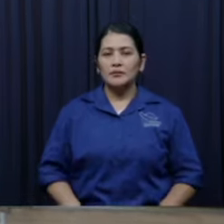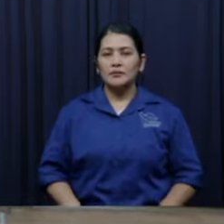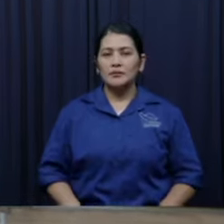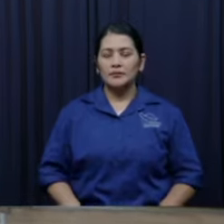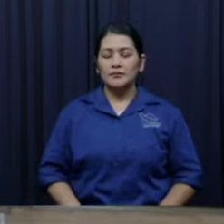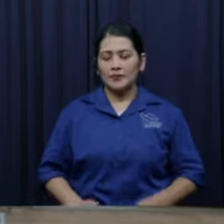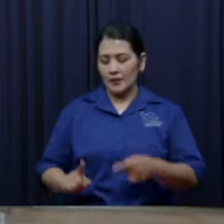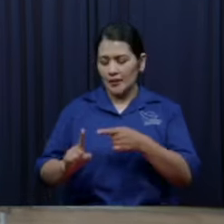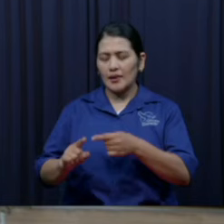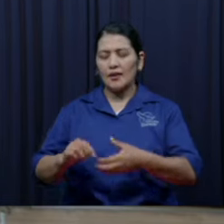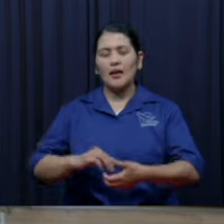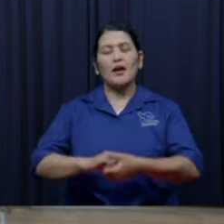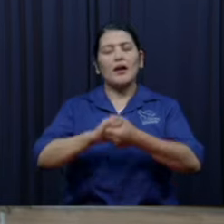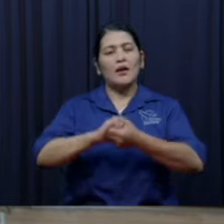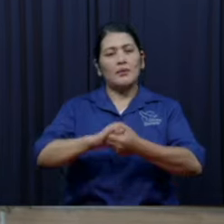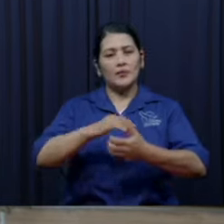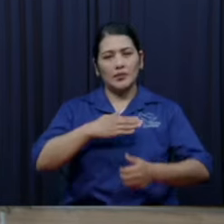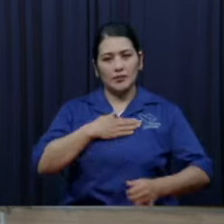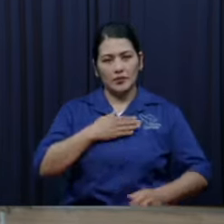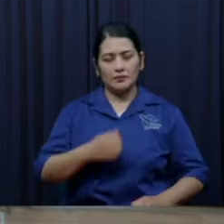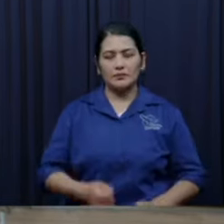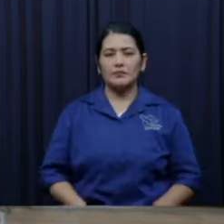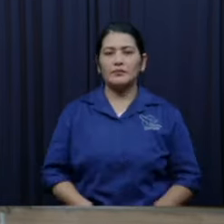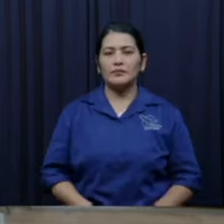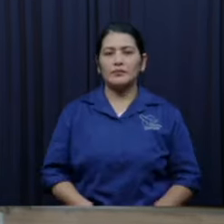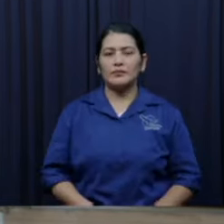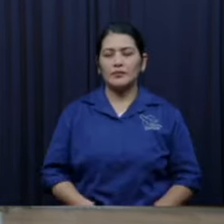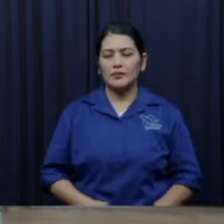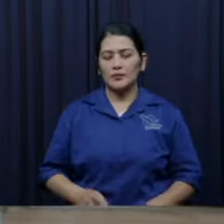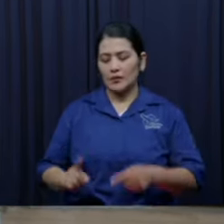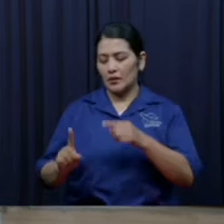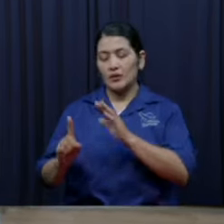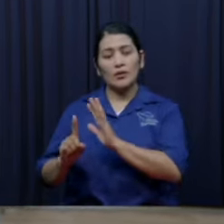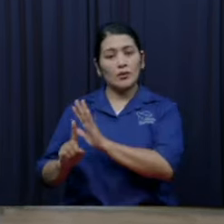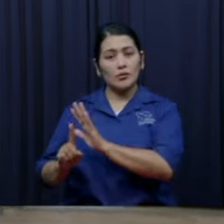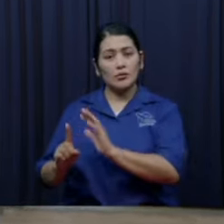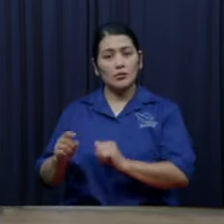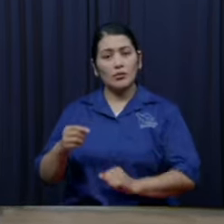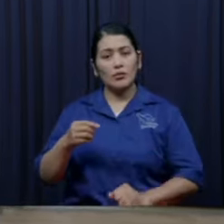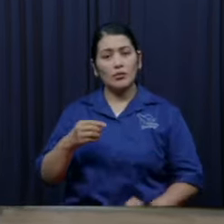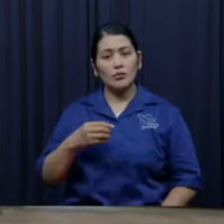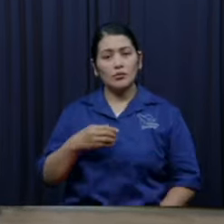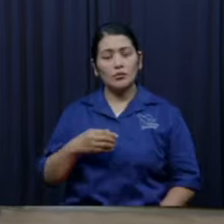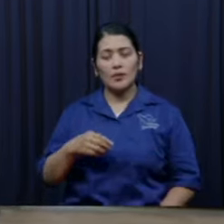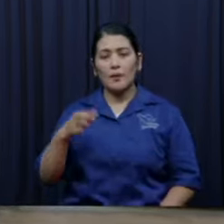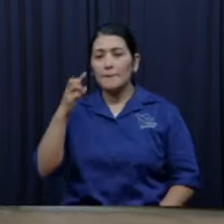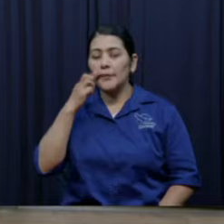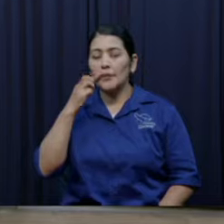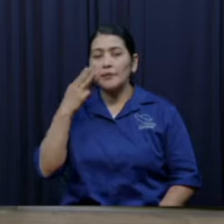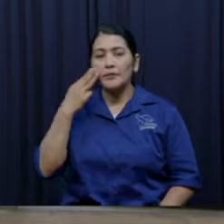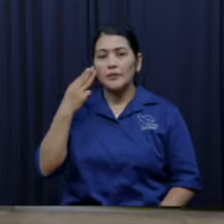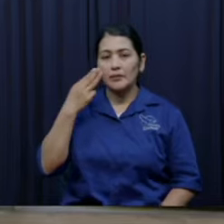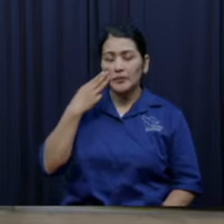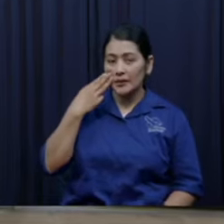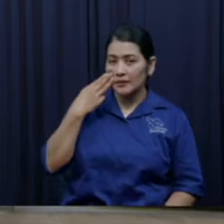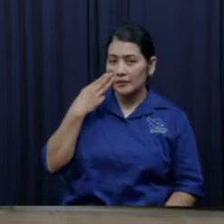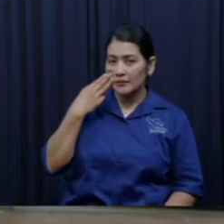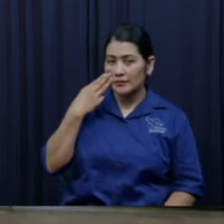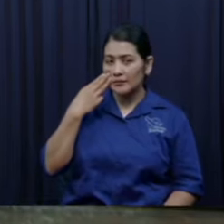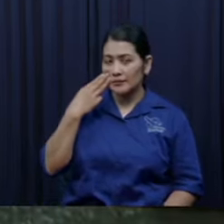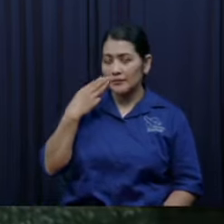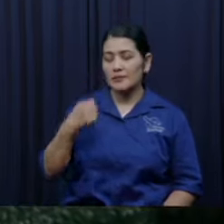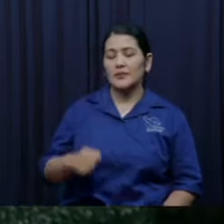era cuate y sus papás eran pues oficiales de una iglesia